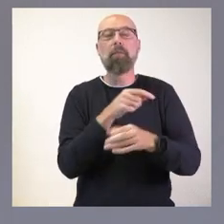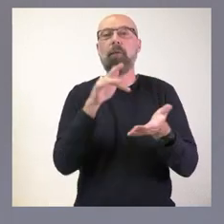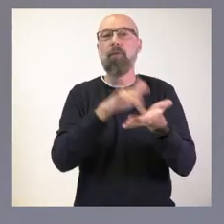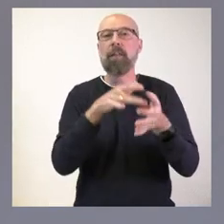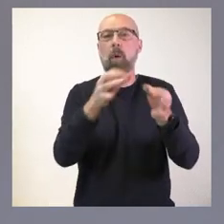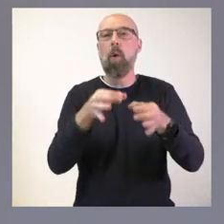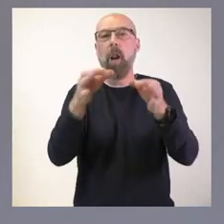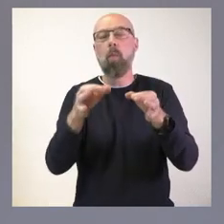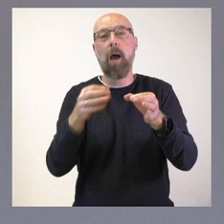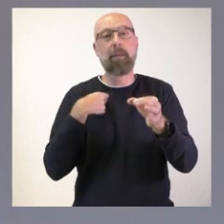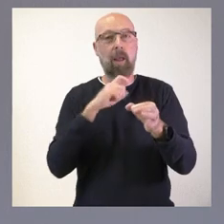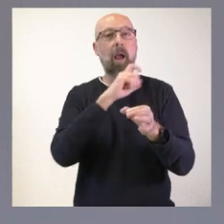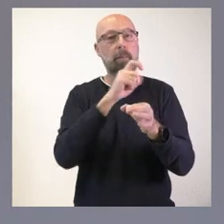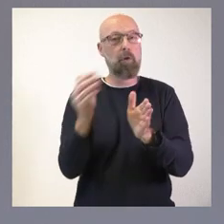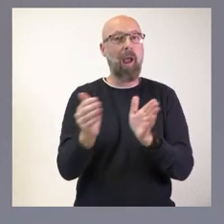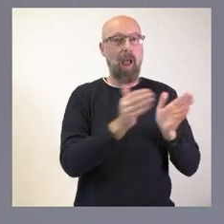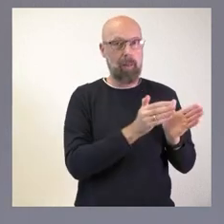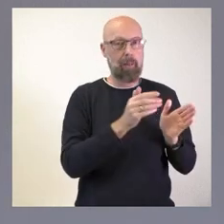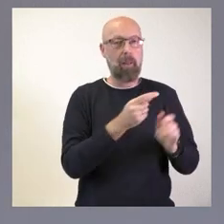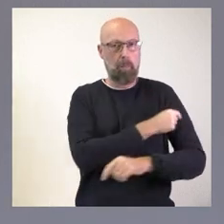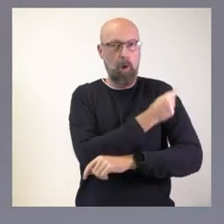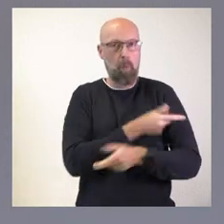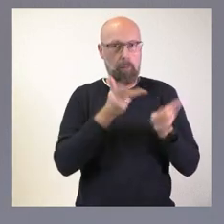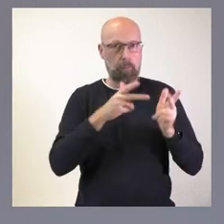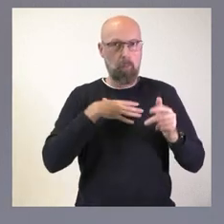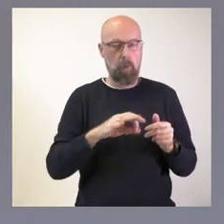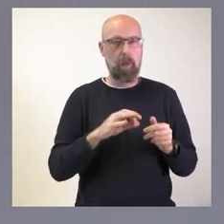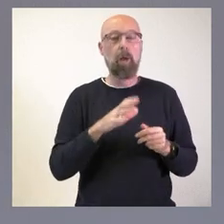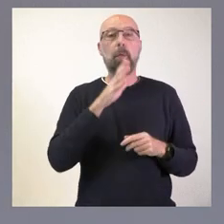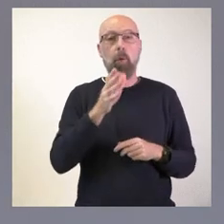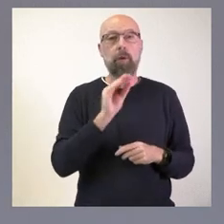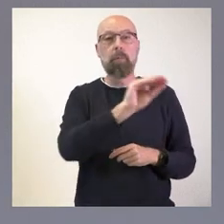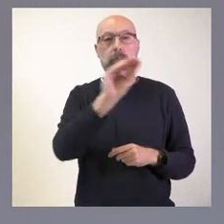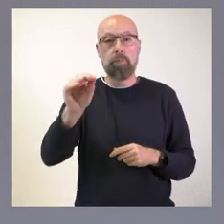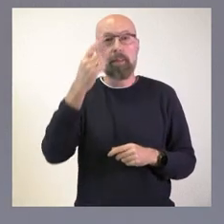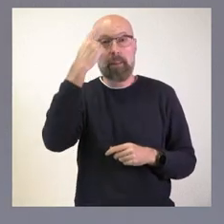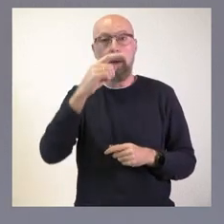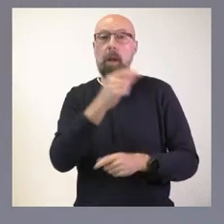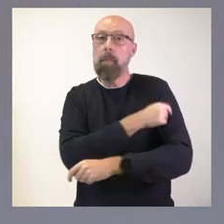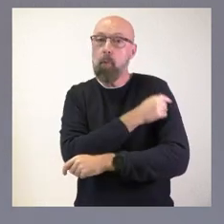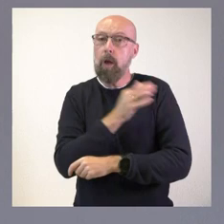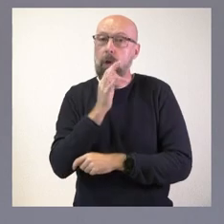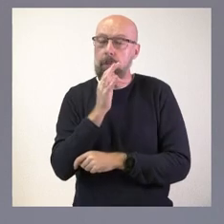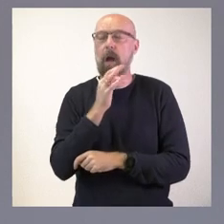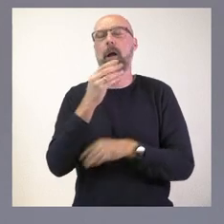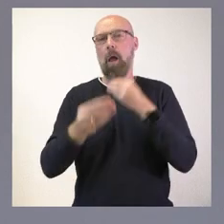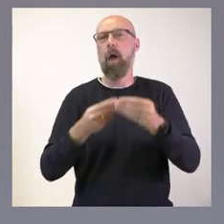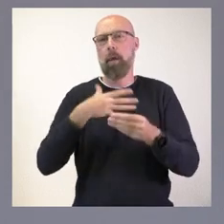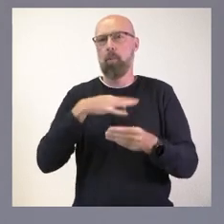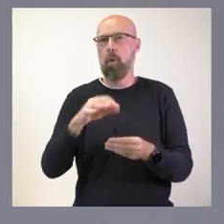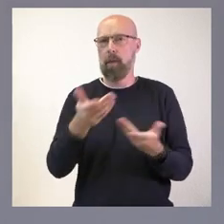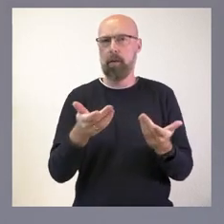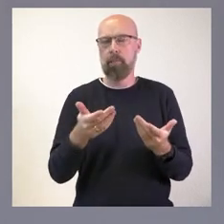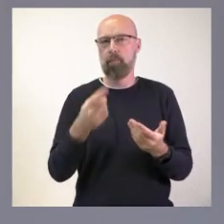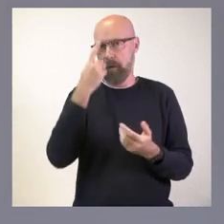lo hemos adelantado y, por tanto, animamos como recordatorio que aquellos que aún no lo han hecho, que lo pueden hacer a través del mecanismo habitual y